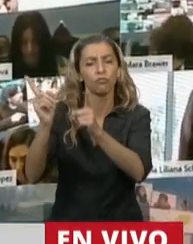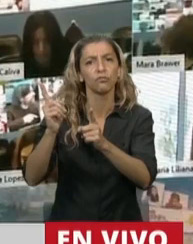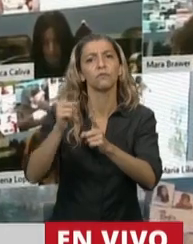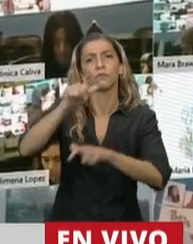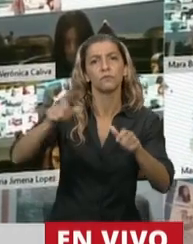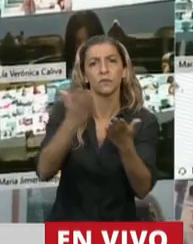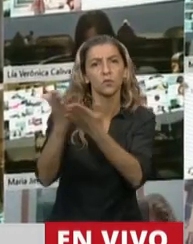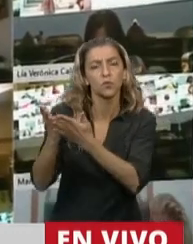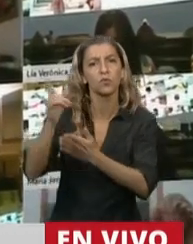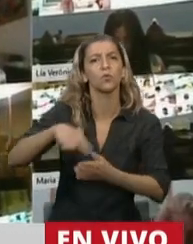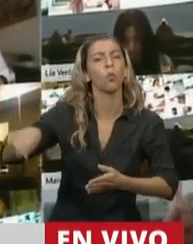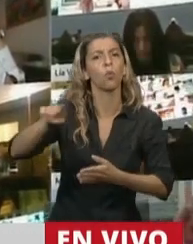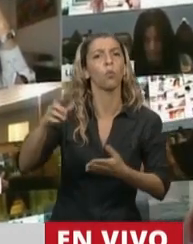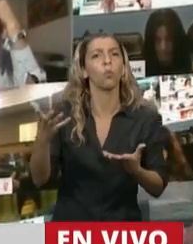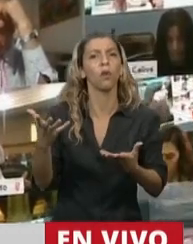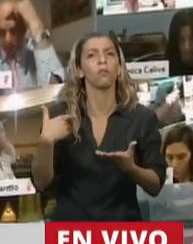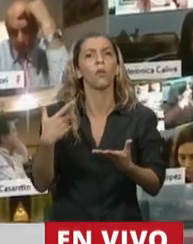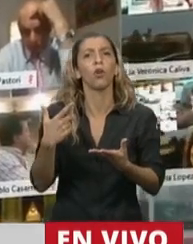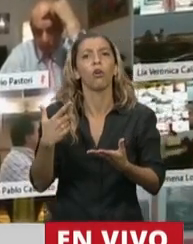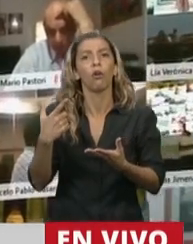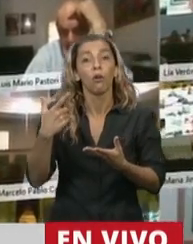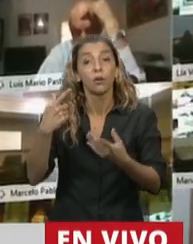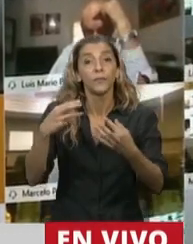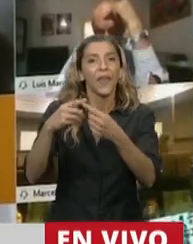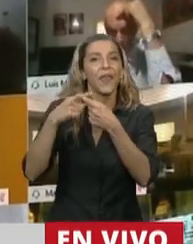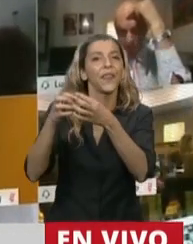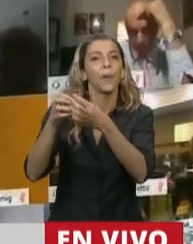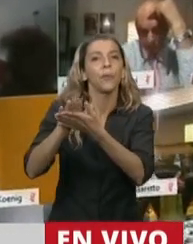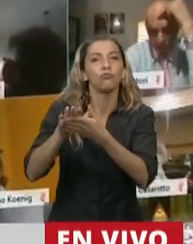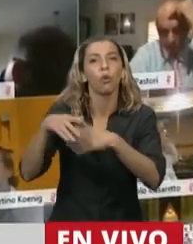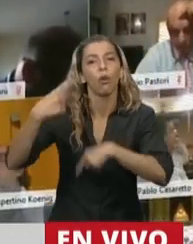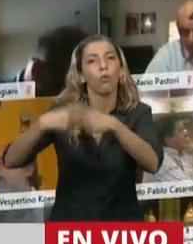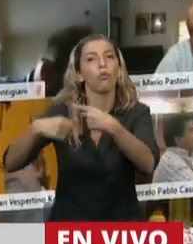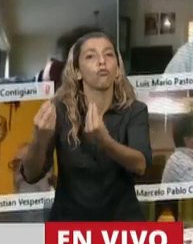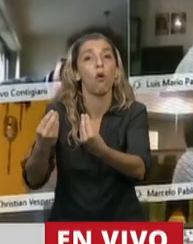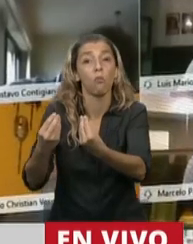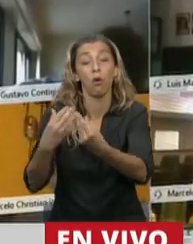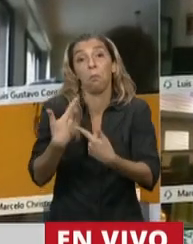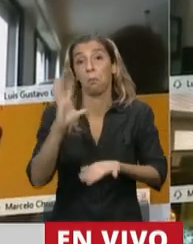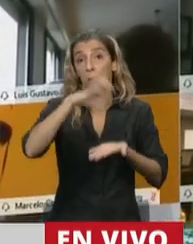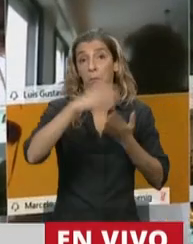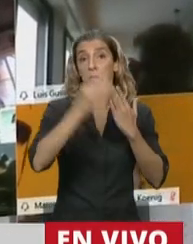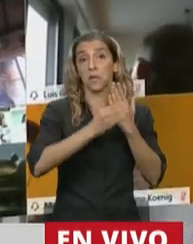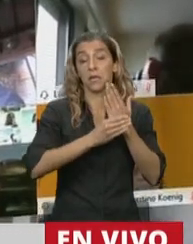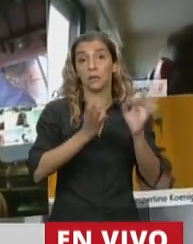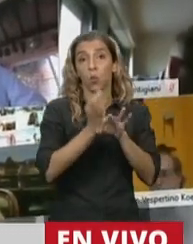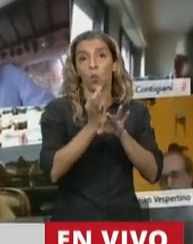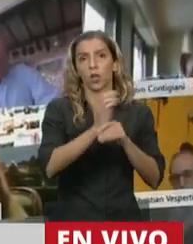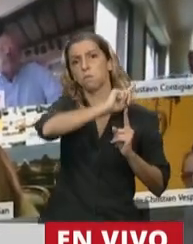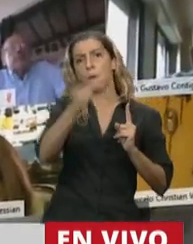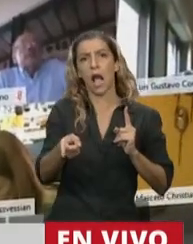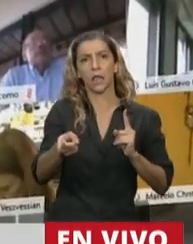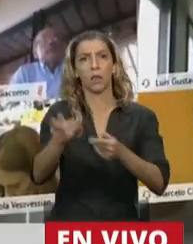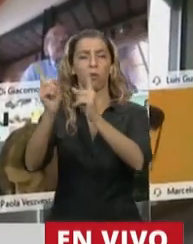sobre cómo llevar adelante esta situación. Se imparten las órdenes desde el Ministerio y no hay una verdadera discusión